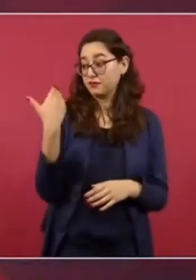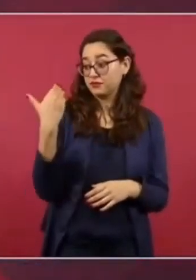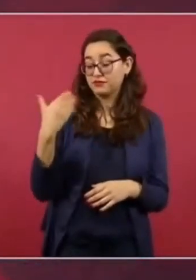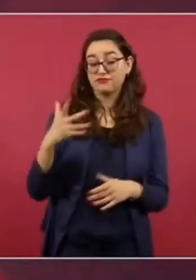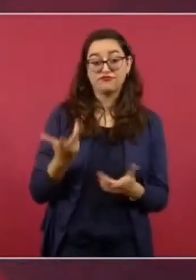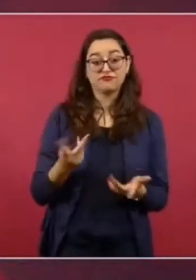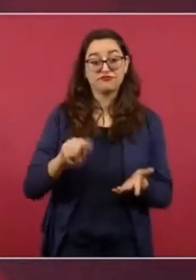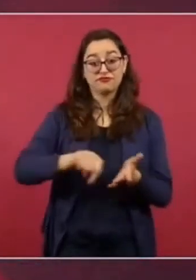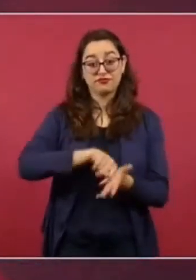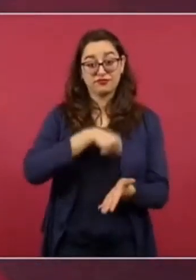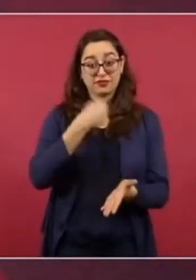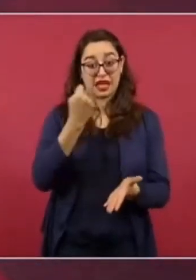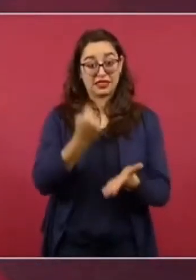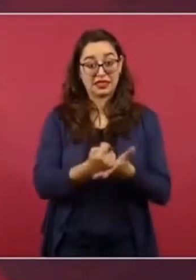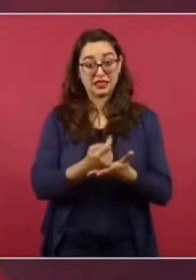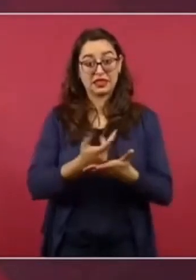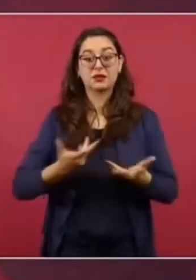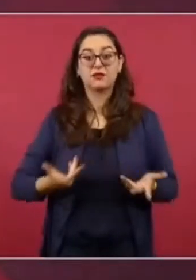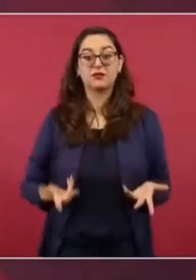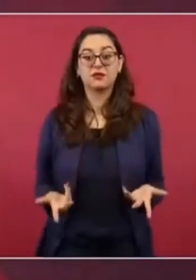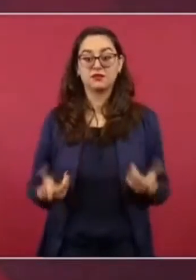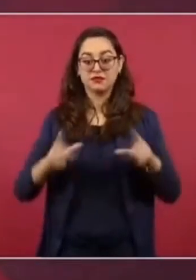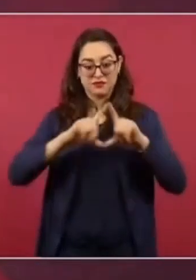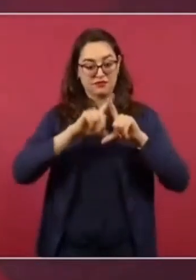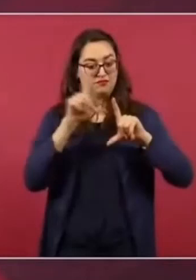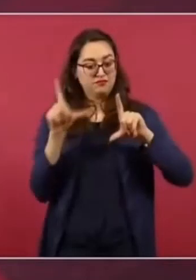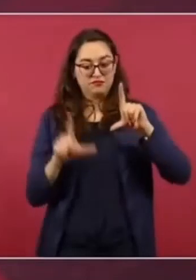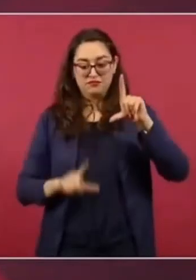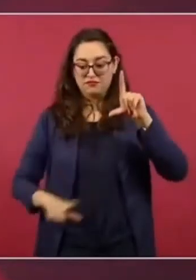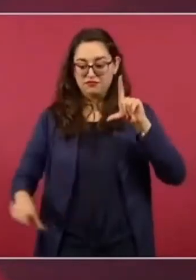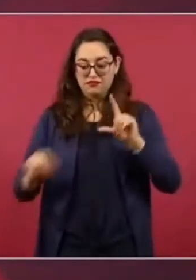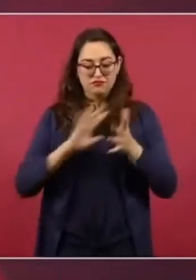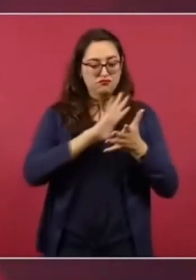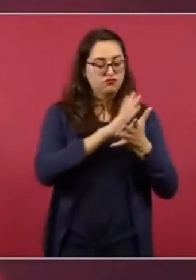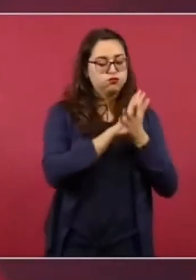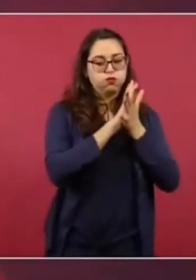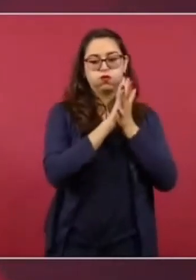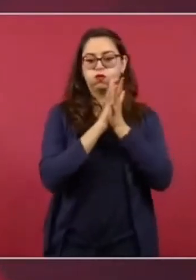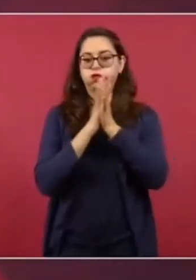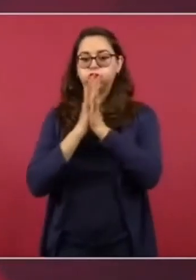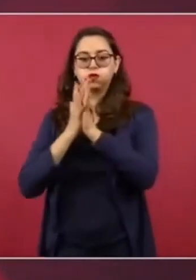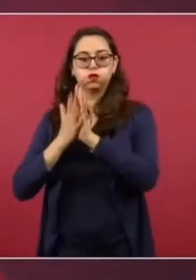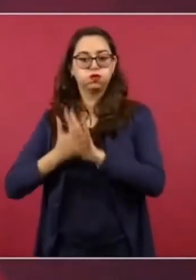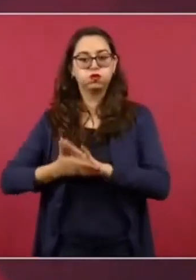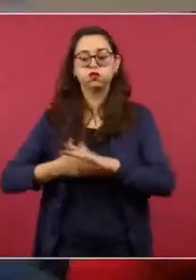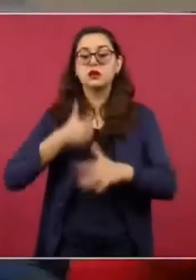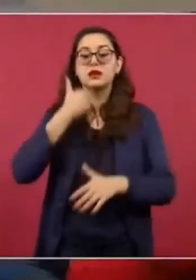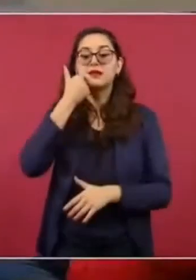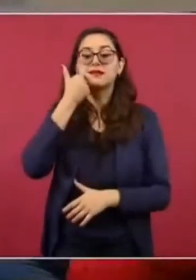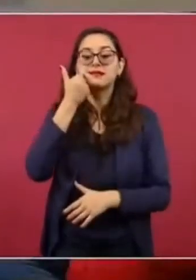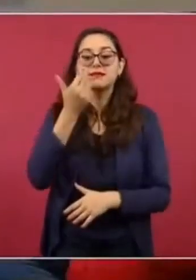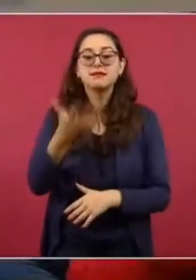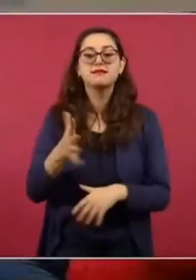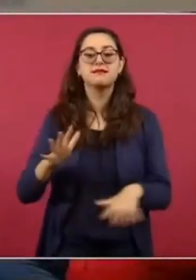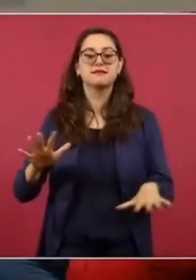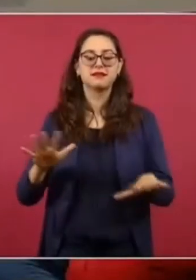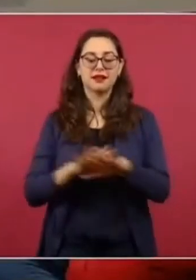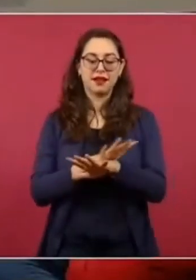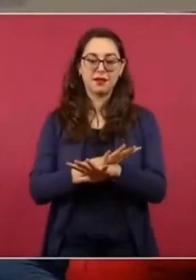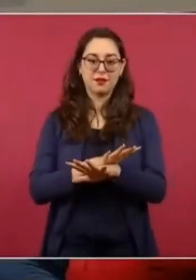La transformación es nacional, porque